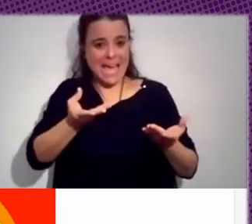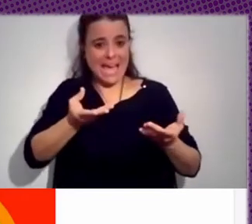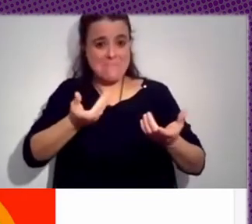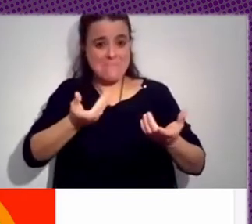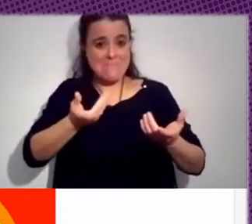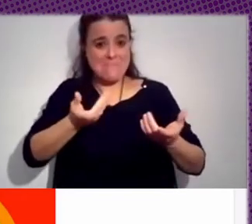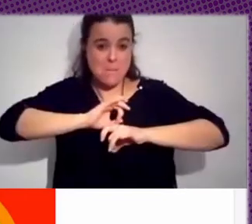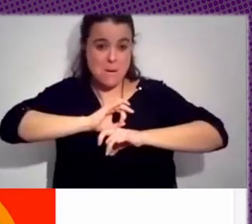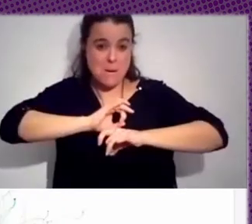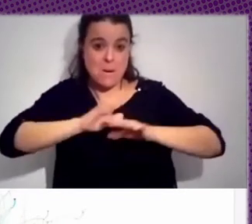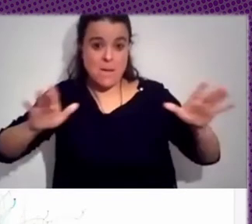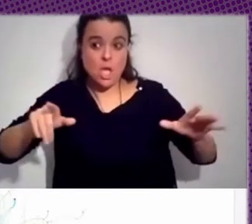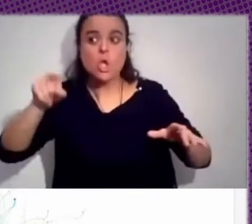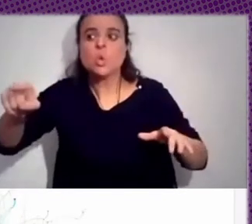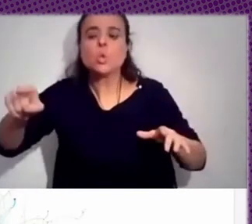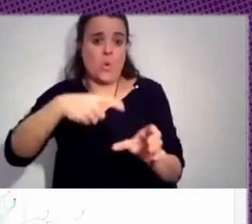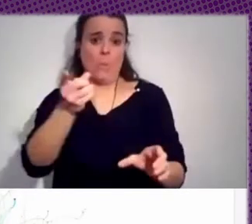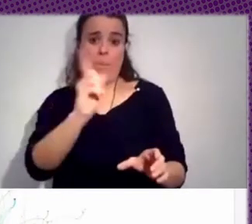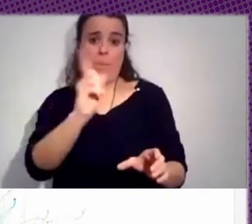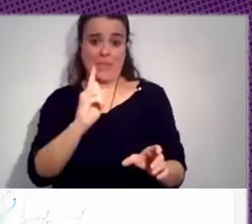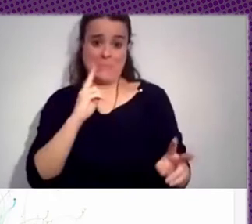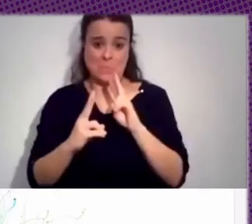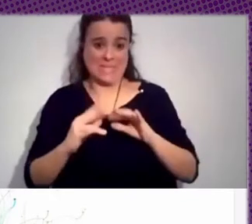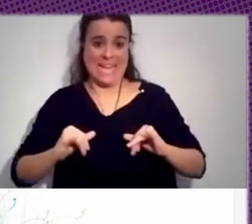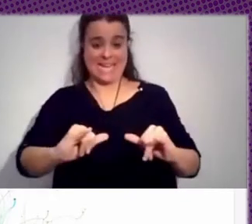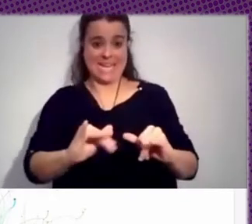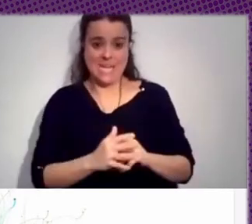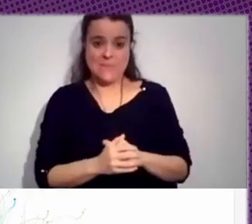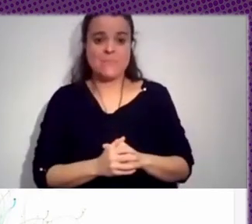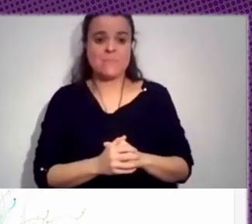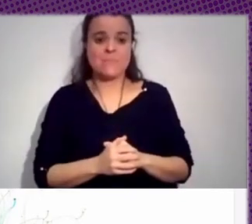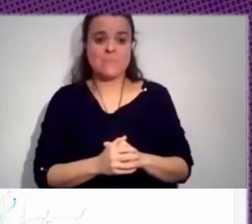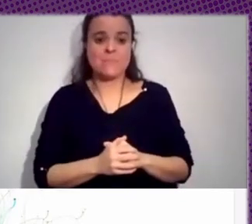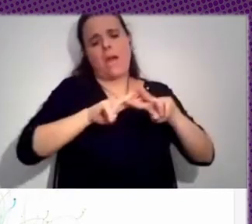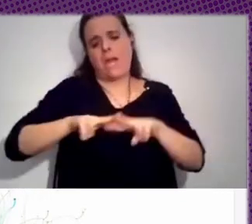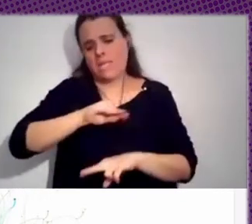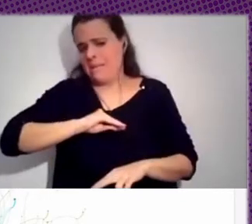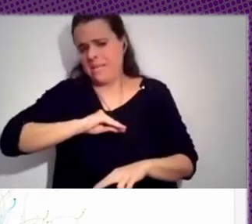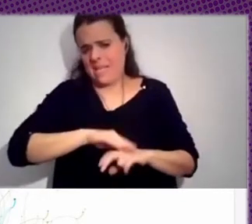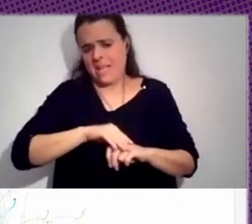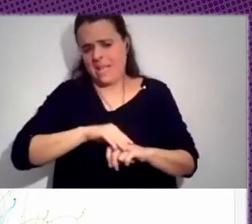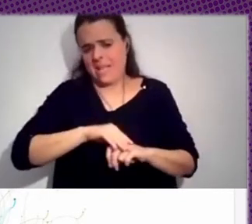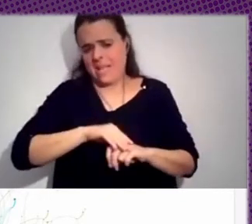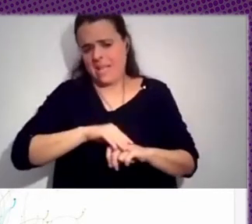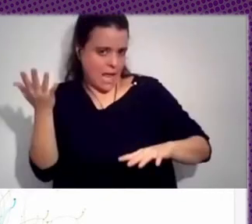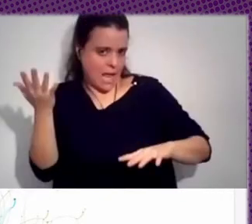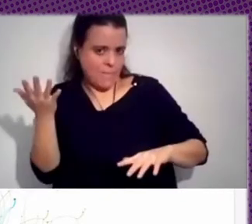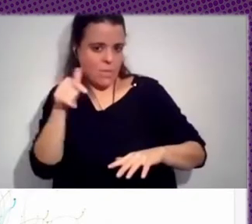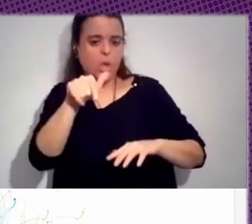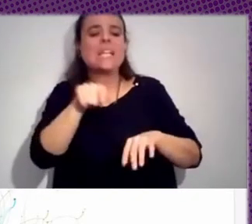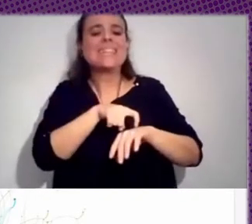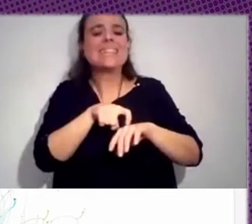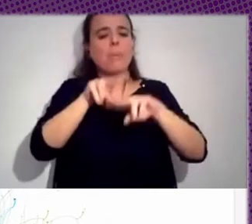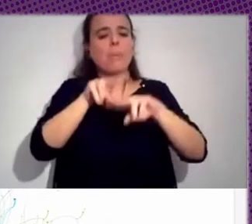llegue más lejos. Hay un montón de análisis de esto. Bueno, voy a pasar rápido por aquí, pero esto es el típico análisis de un hashtag en